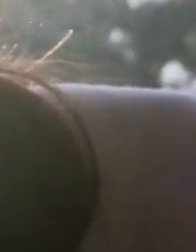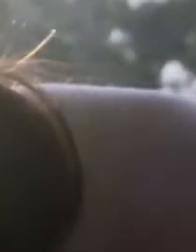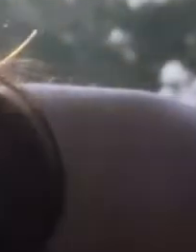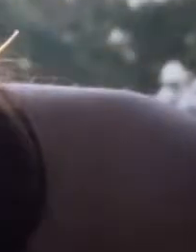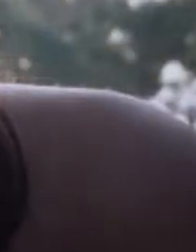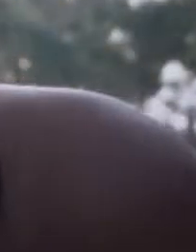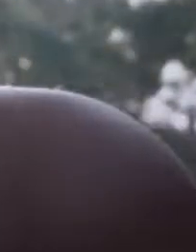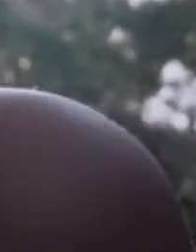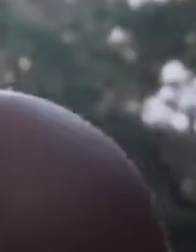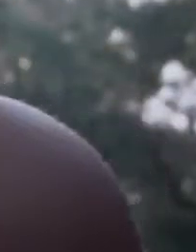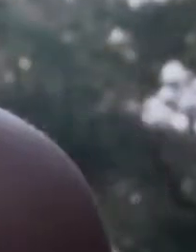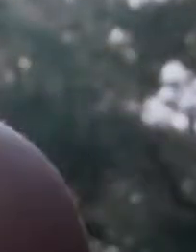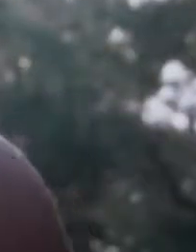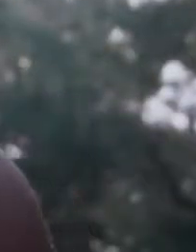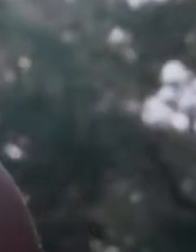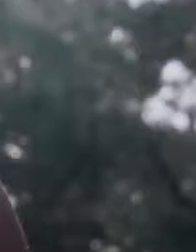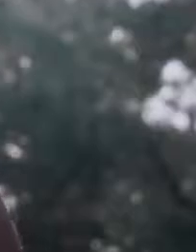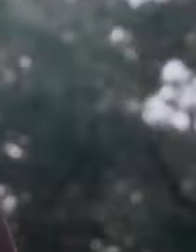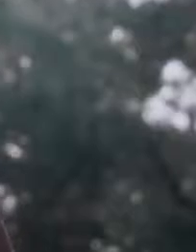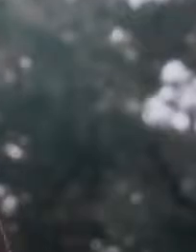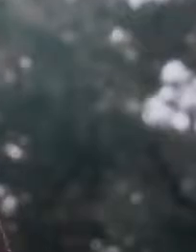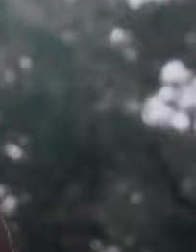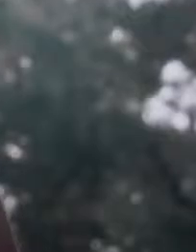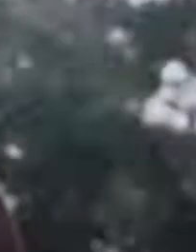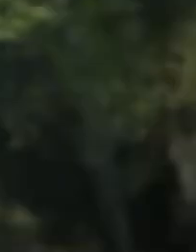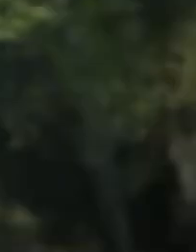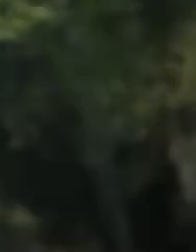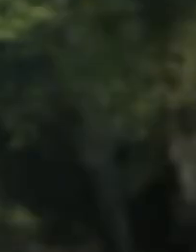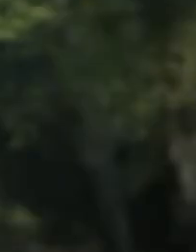Nunca alguien como tú se había fijado en mí.